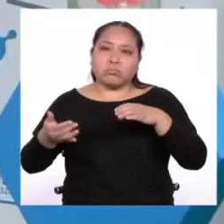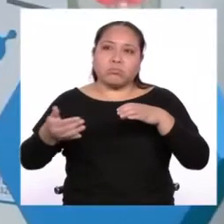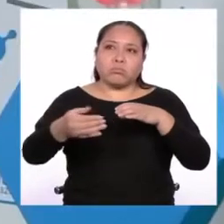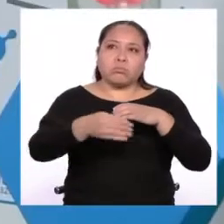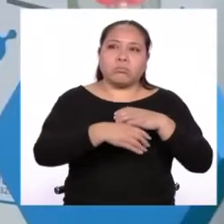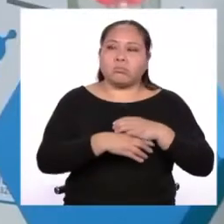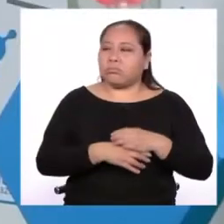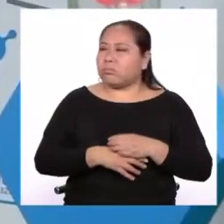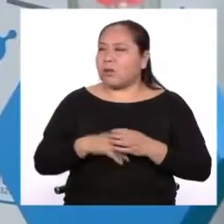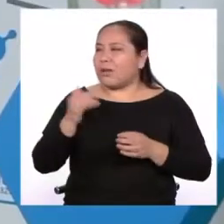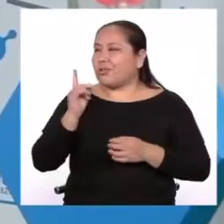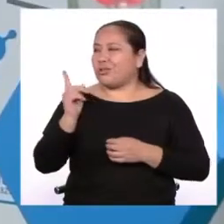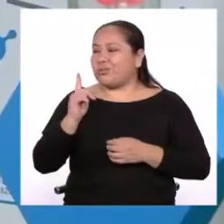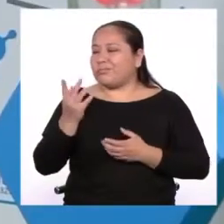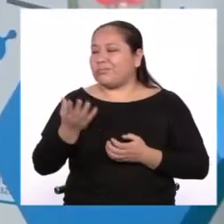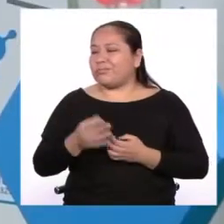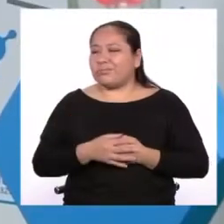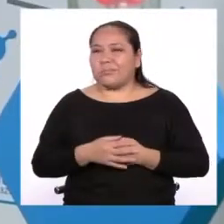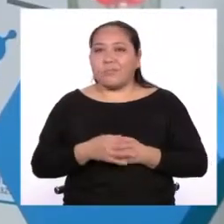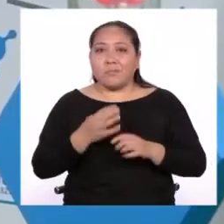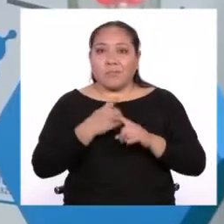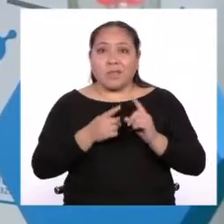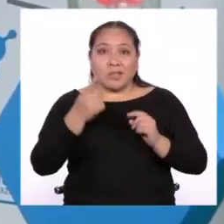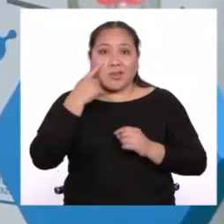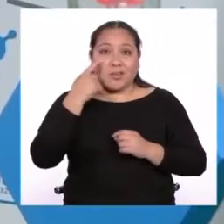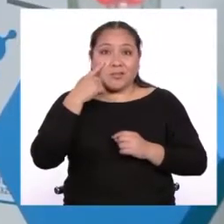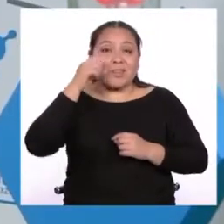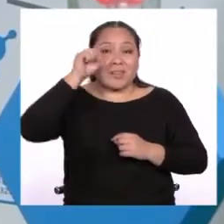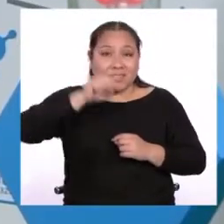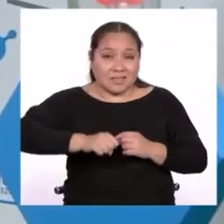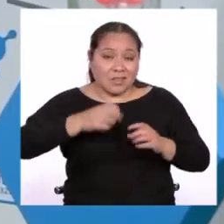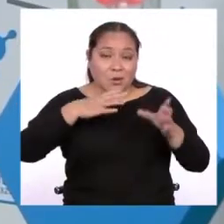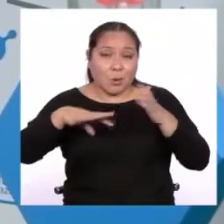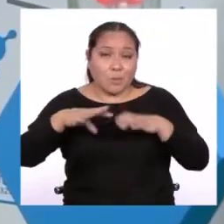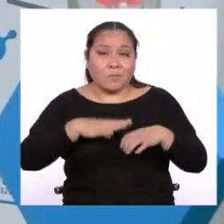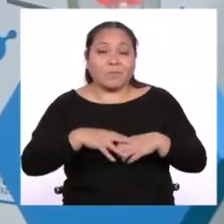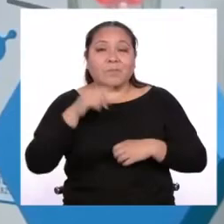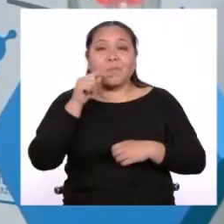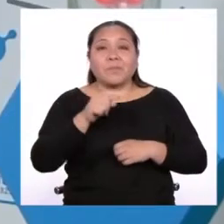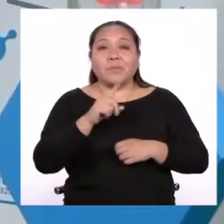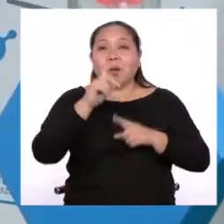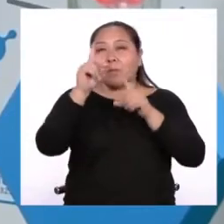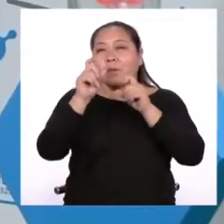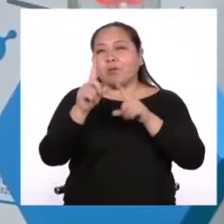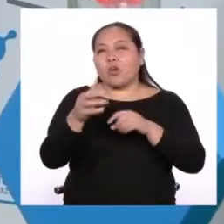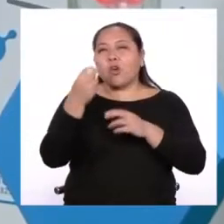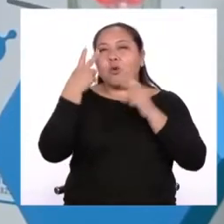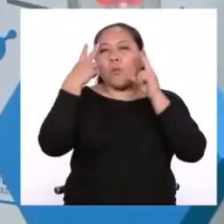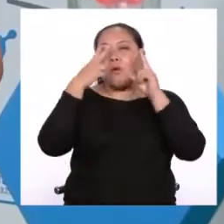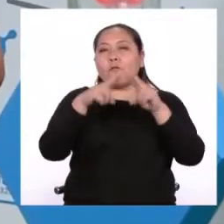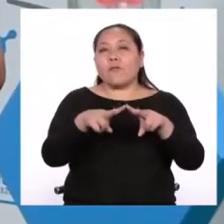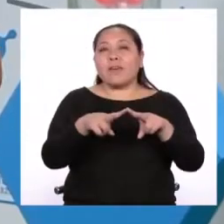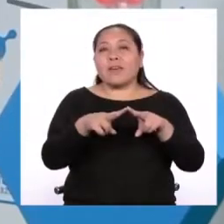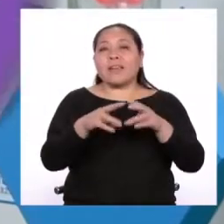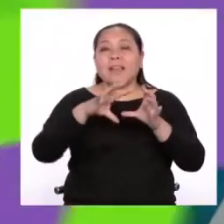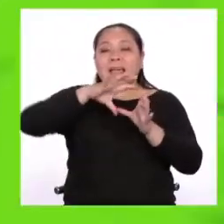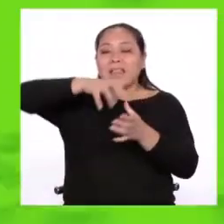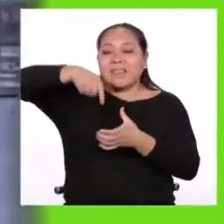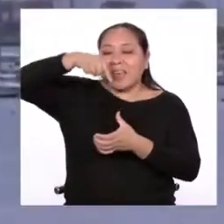En realidad no, cerebro, pero sí vamos a conocer a personas que lo hacen y le vamos a preguntar cómo ven la Tierra desde el mar.